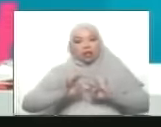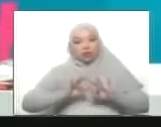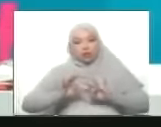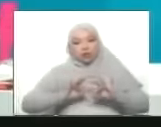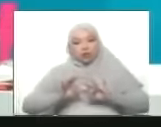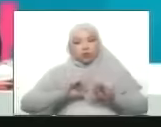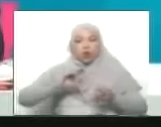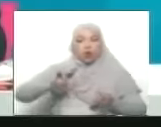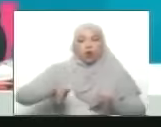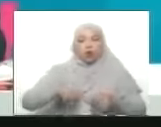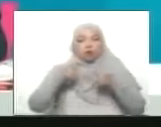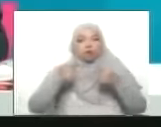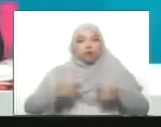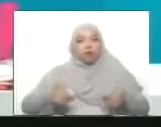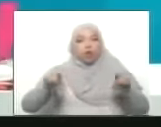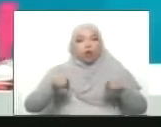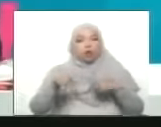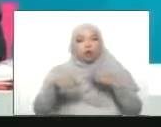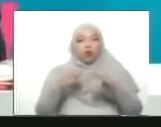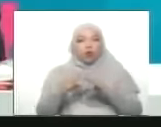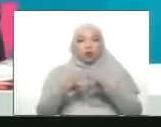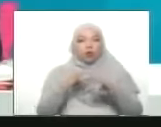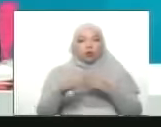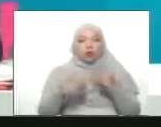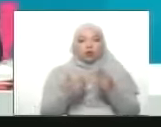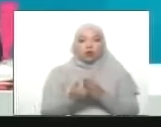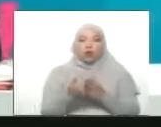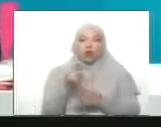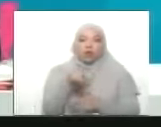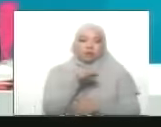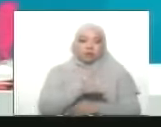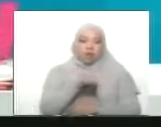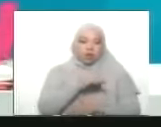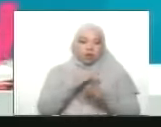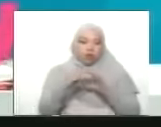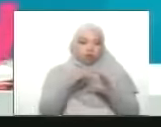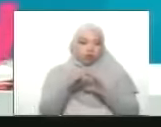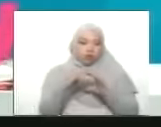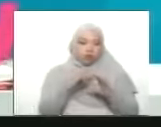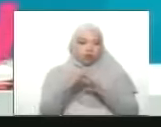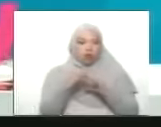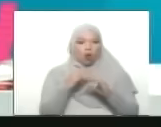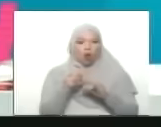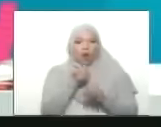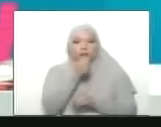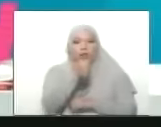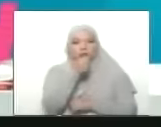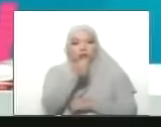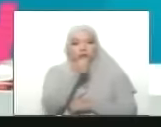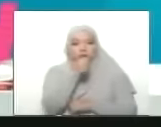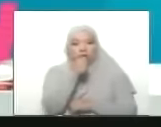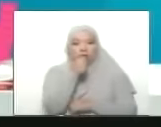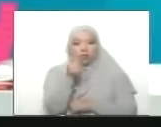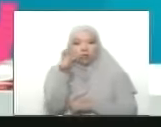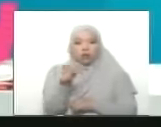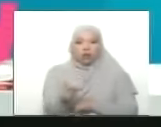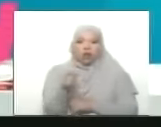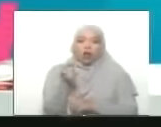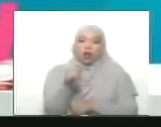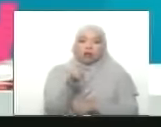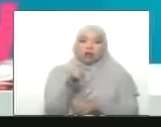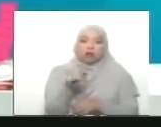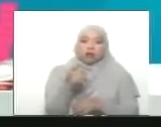música y desde la comunicación porque es un comunicador social debe imprimirle un sello especial